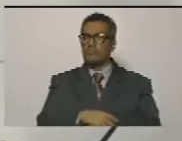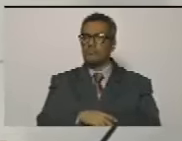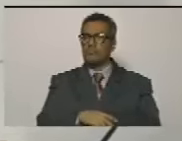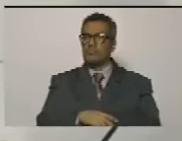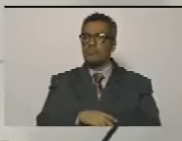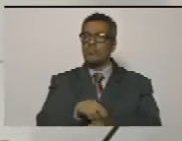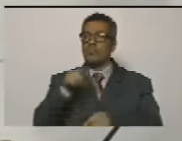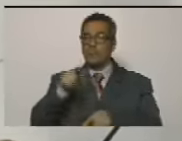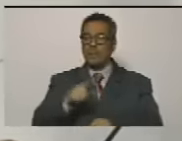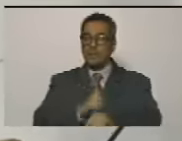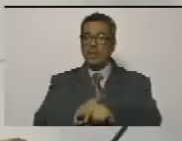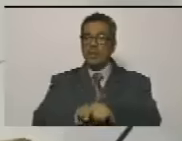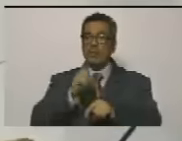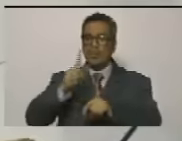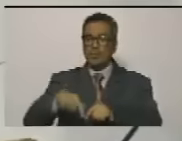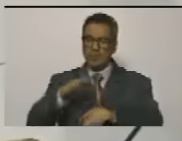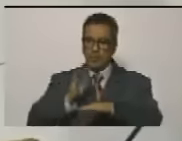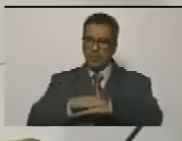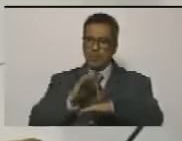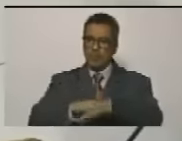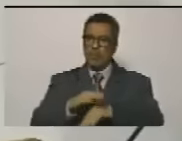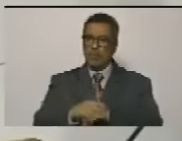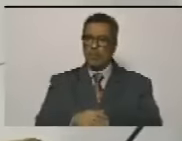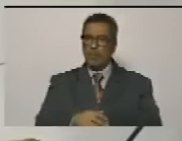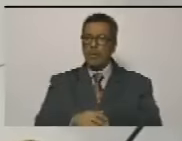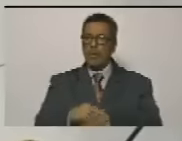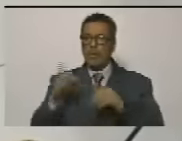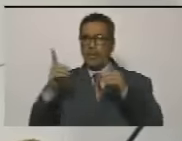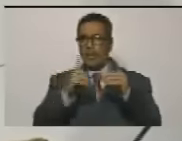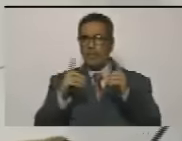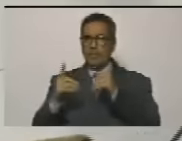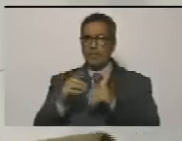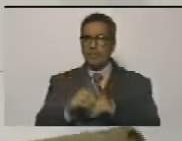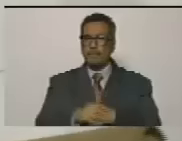ahora también somos culpables del diálogo